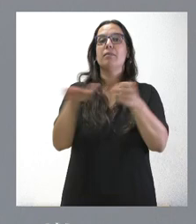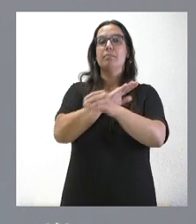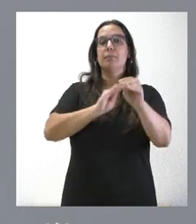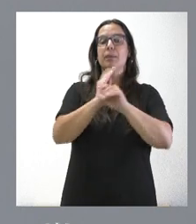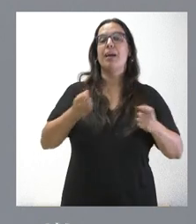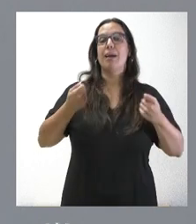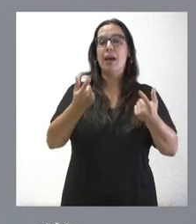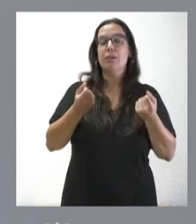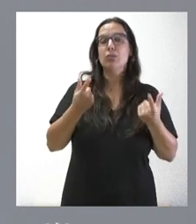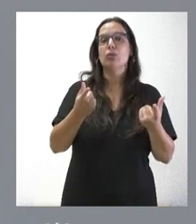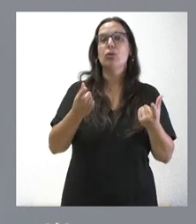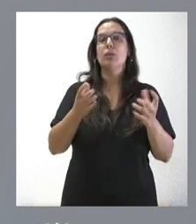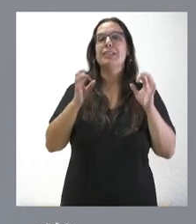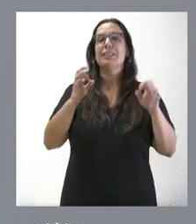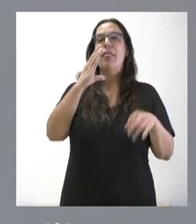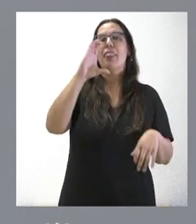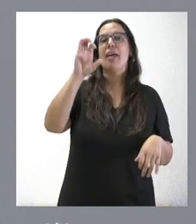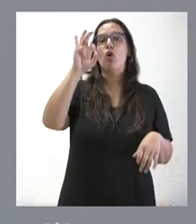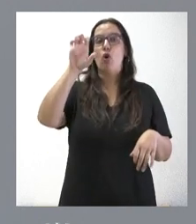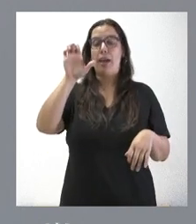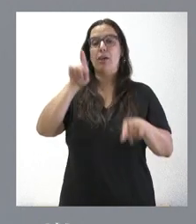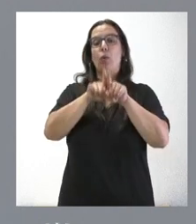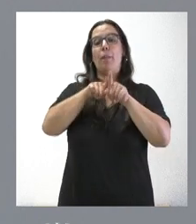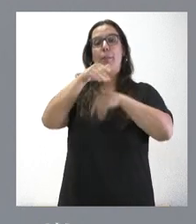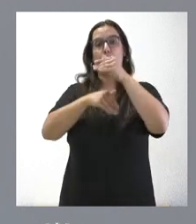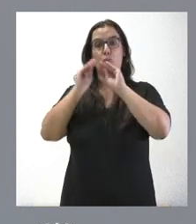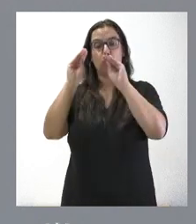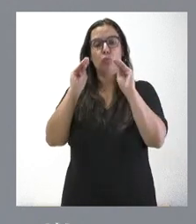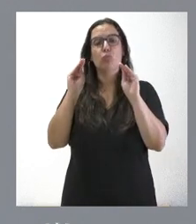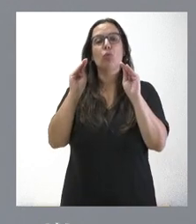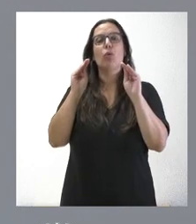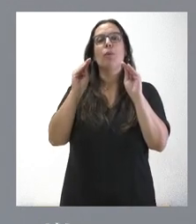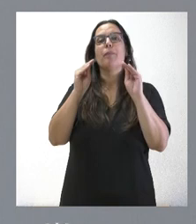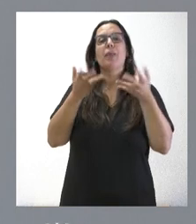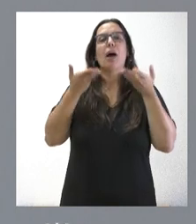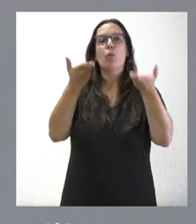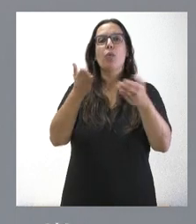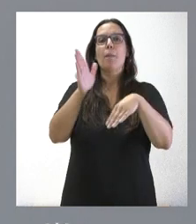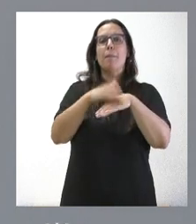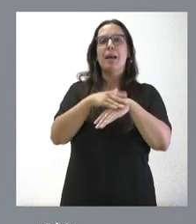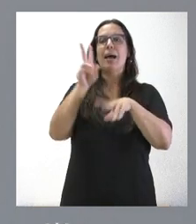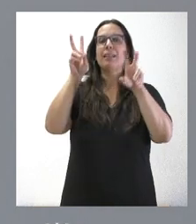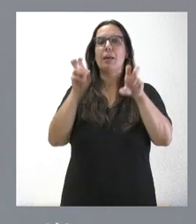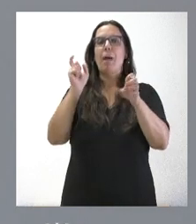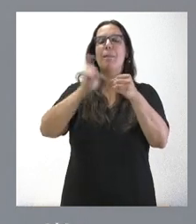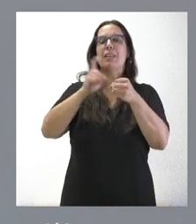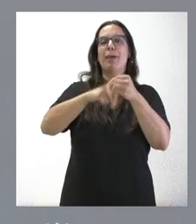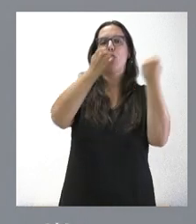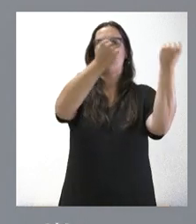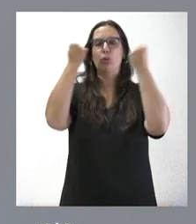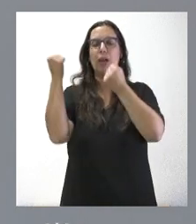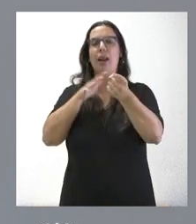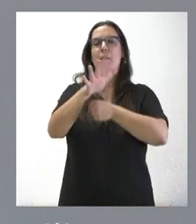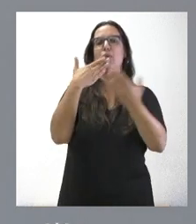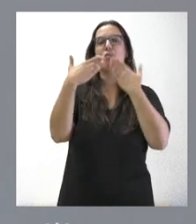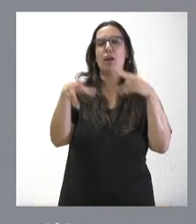participación institucional de la COE de Castilla y León. Esta ayuda se dirigirá a todo lo que tiene que ver con esa participación institucional en el ámbito del diálogo